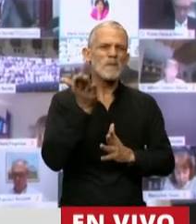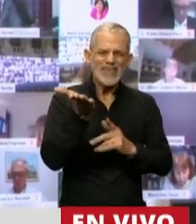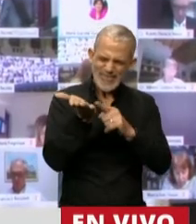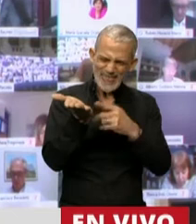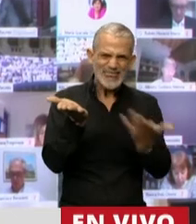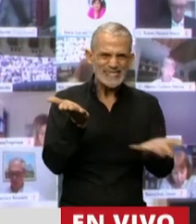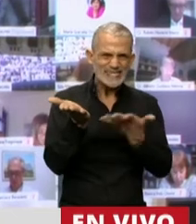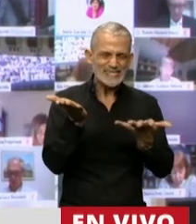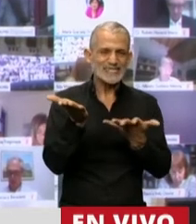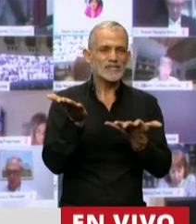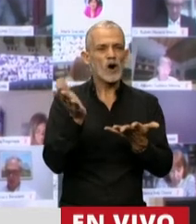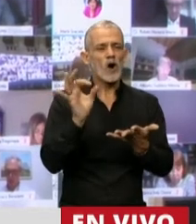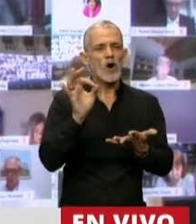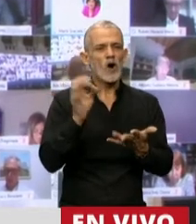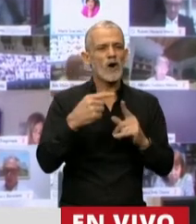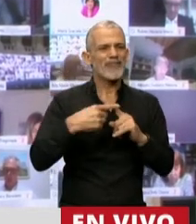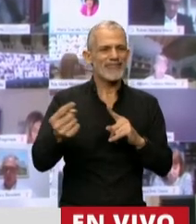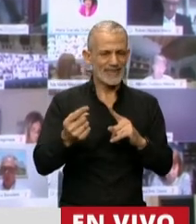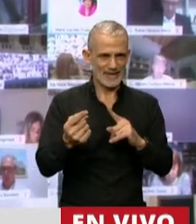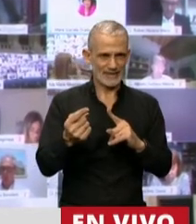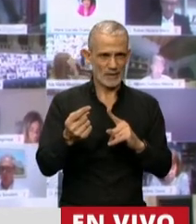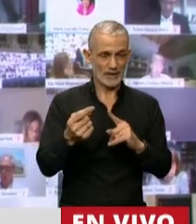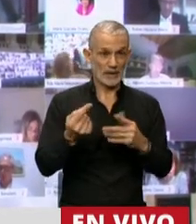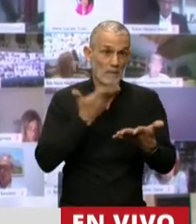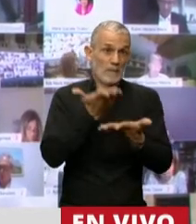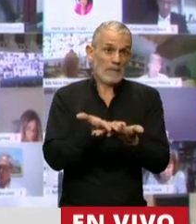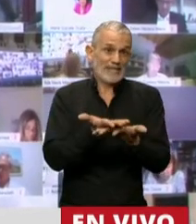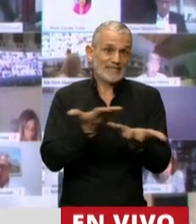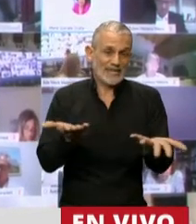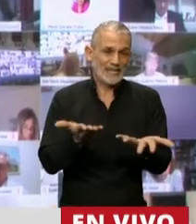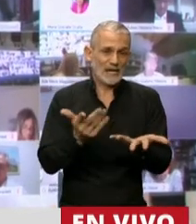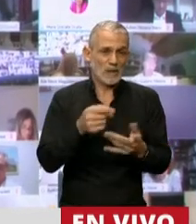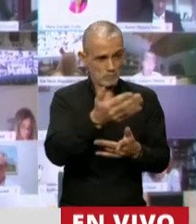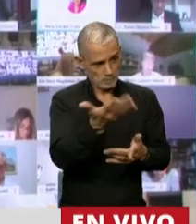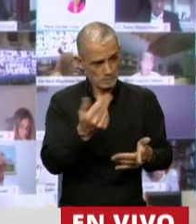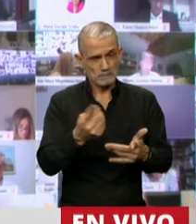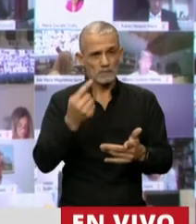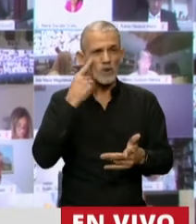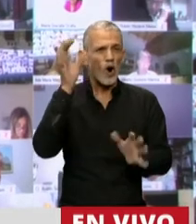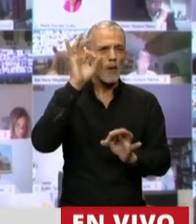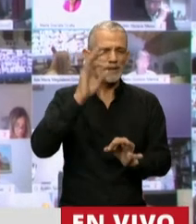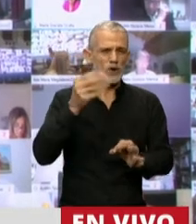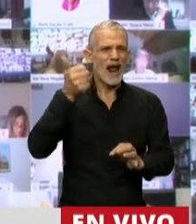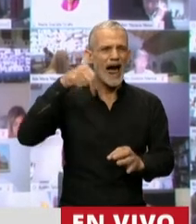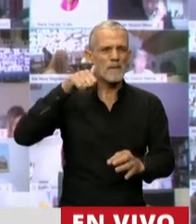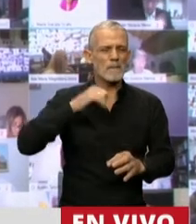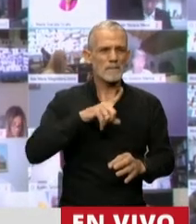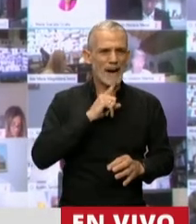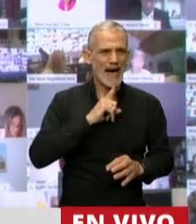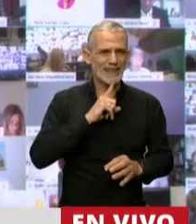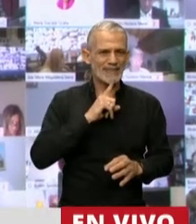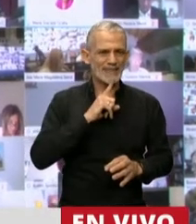solicite o directamente presente para la intervención que, por supuesto, tiene el ADMAT y que